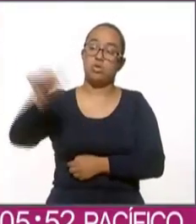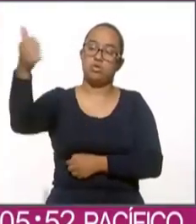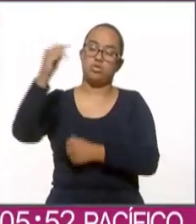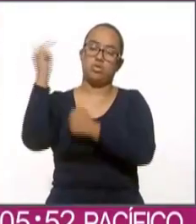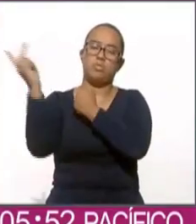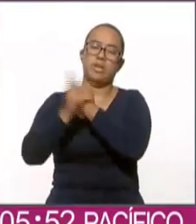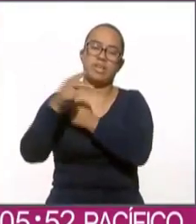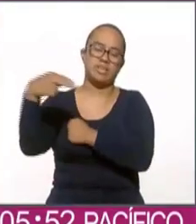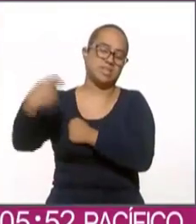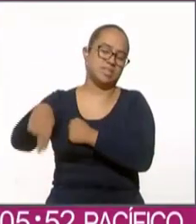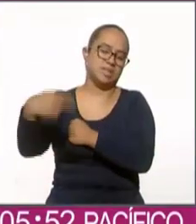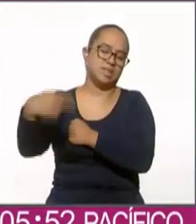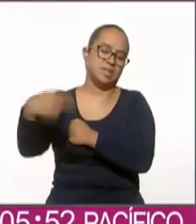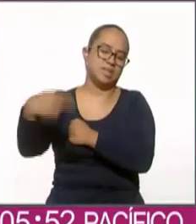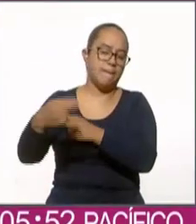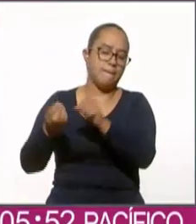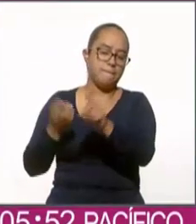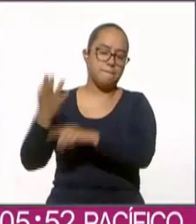llama